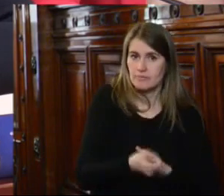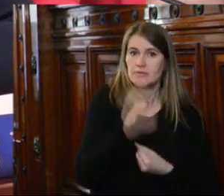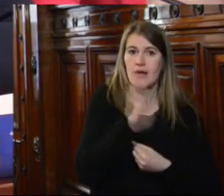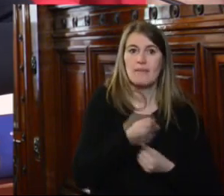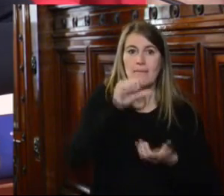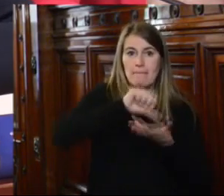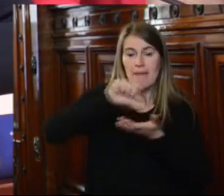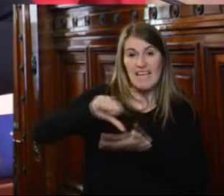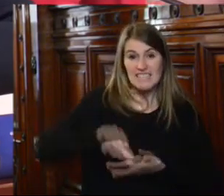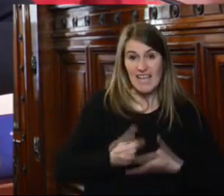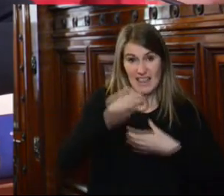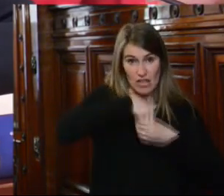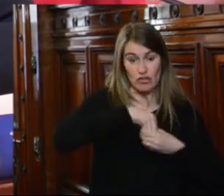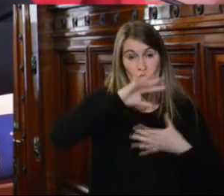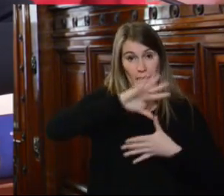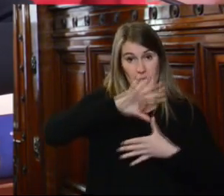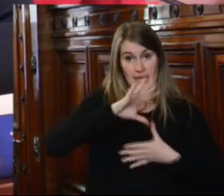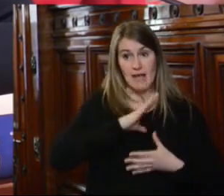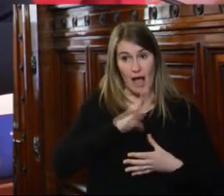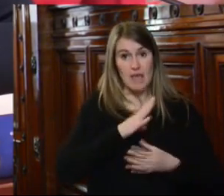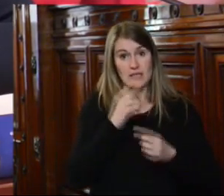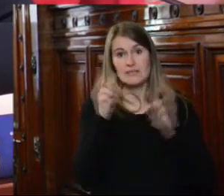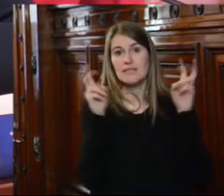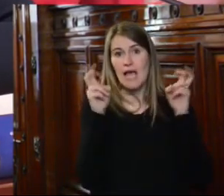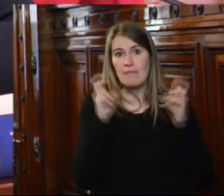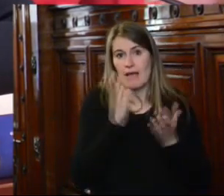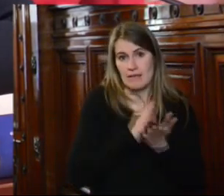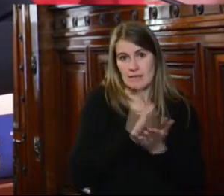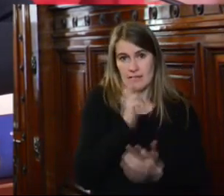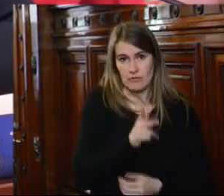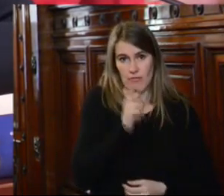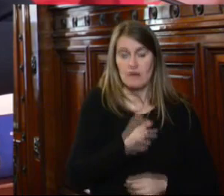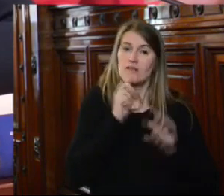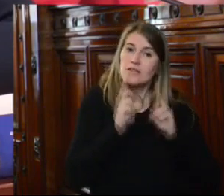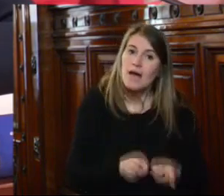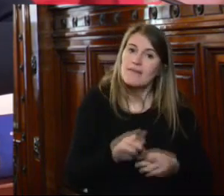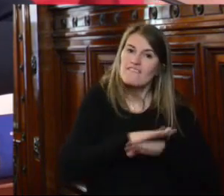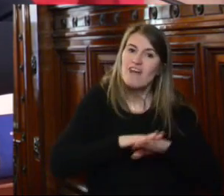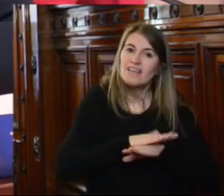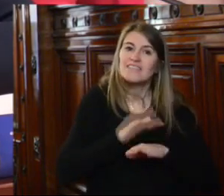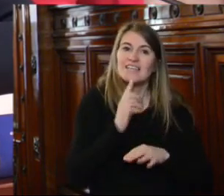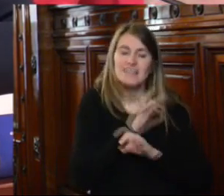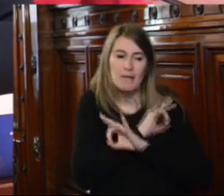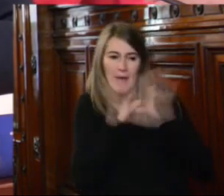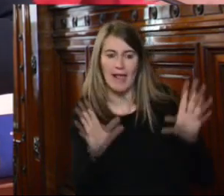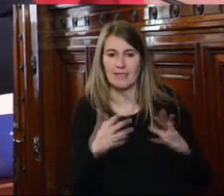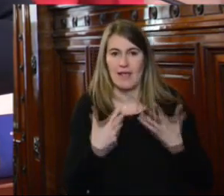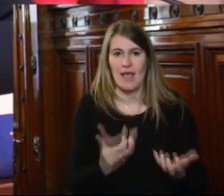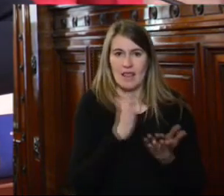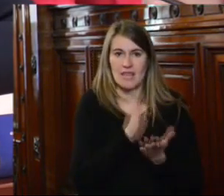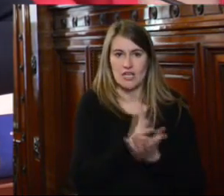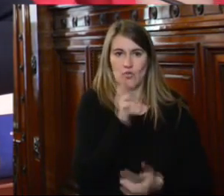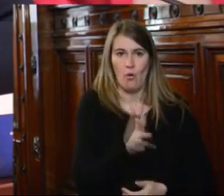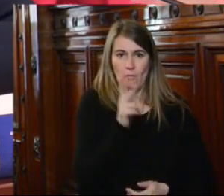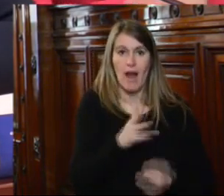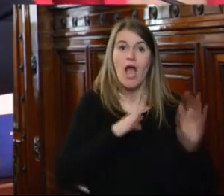Humanos y sus mecanismos en particular sobre la base de la cooperación transparente y en favor de la plena vigencia de los derechos humanos de